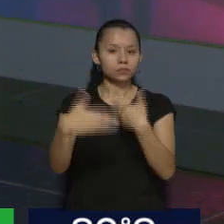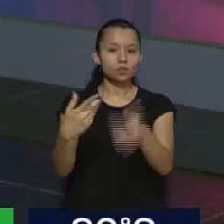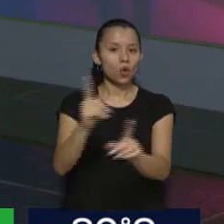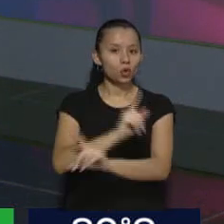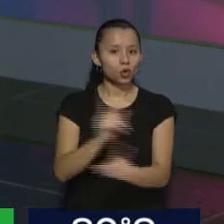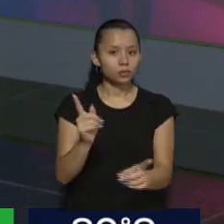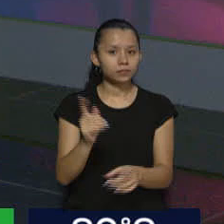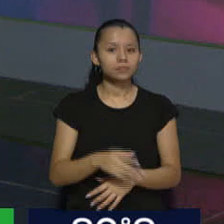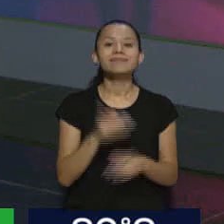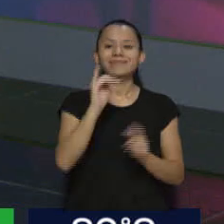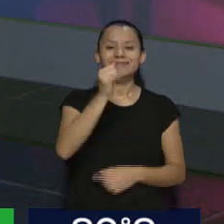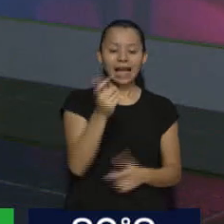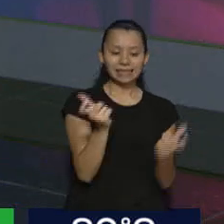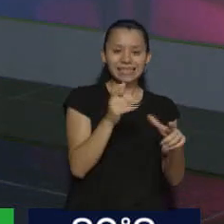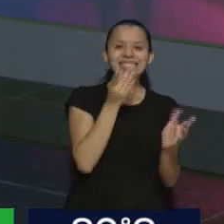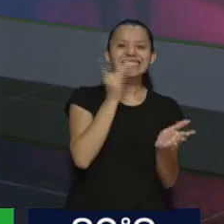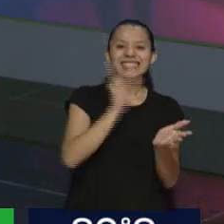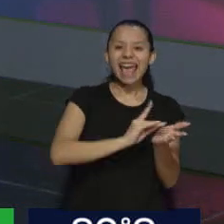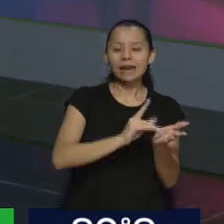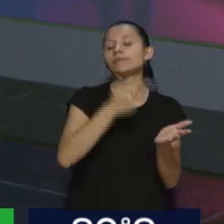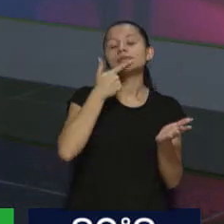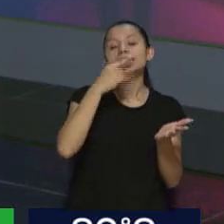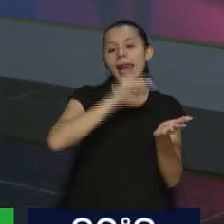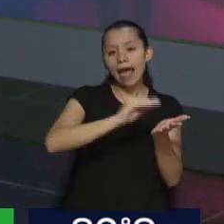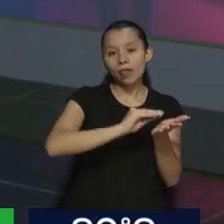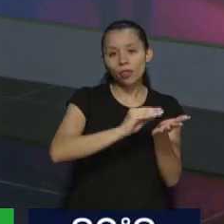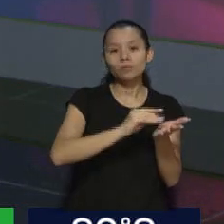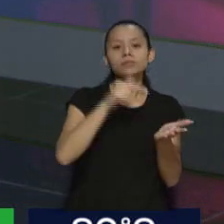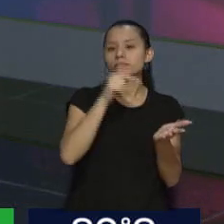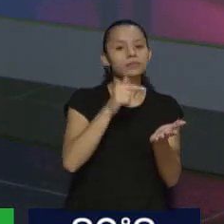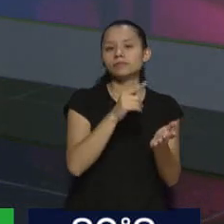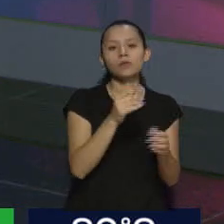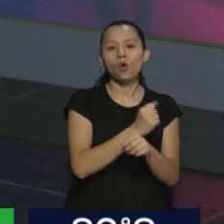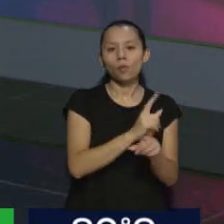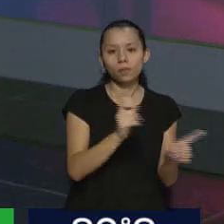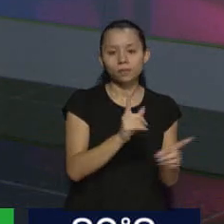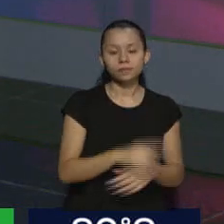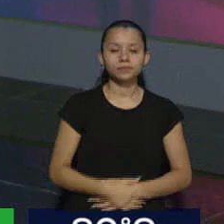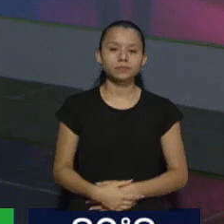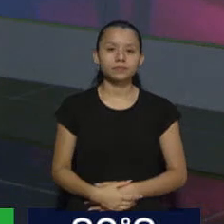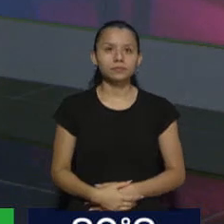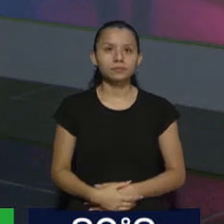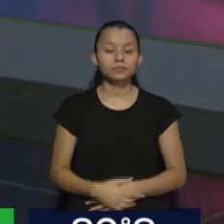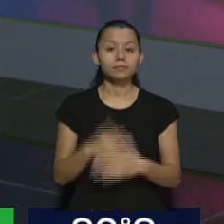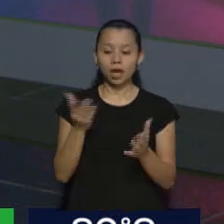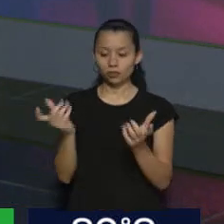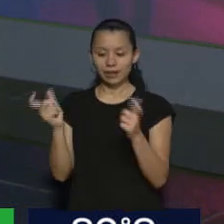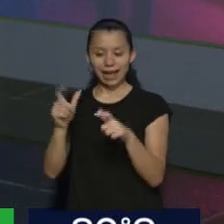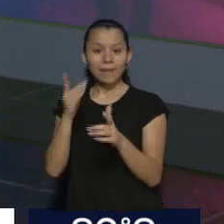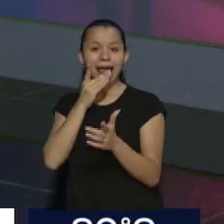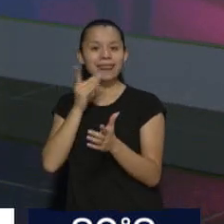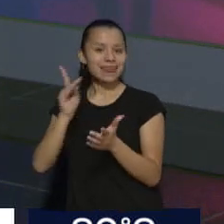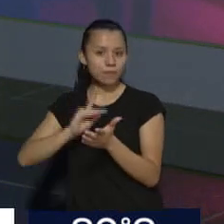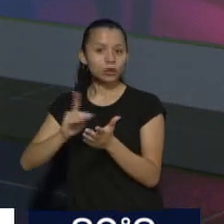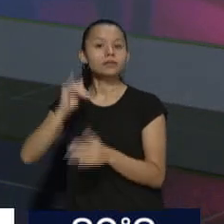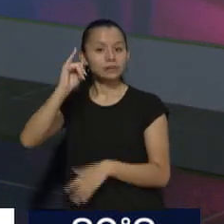Senado. En el Senado. Hoy querían sacar un dictamen, no lograron hacerlo, porque ya tiene la aprobación de la Cámara de Diputados y